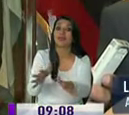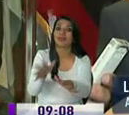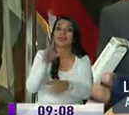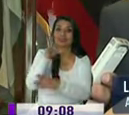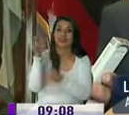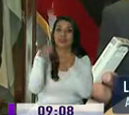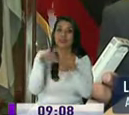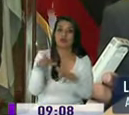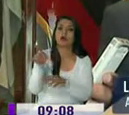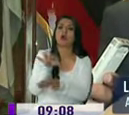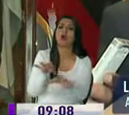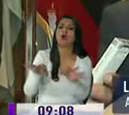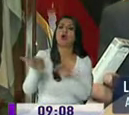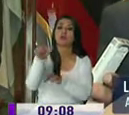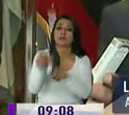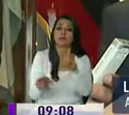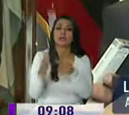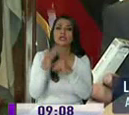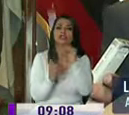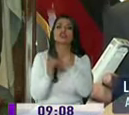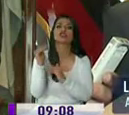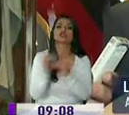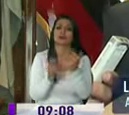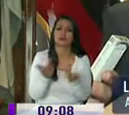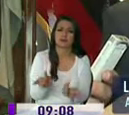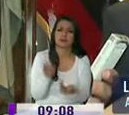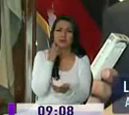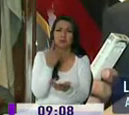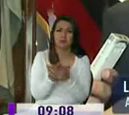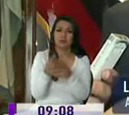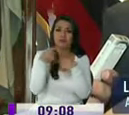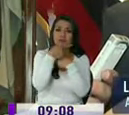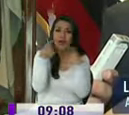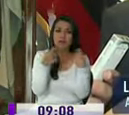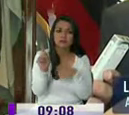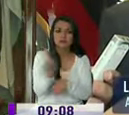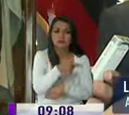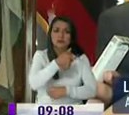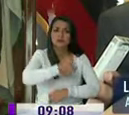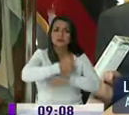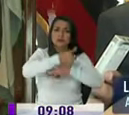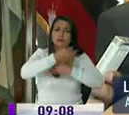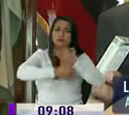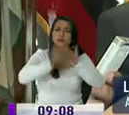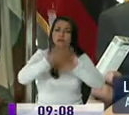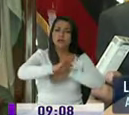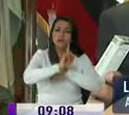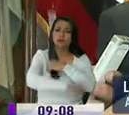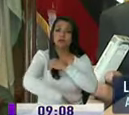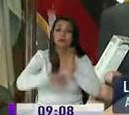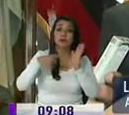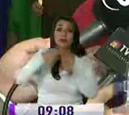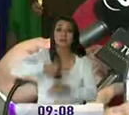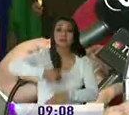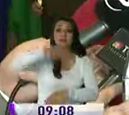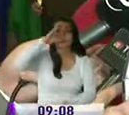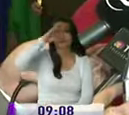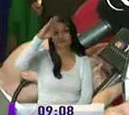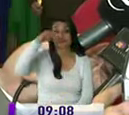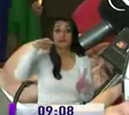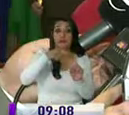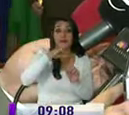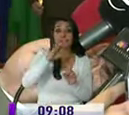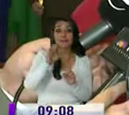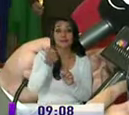de septiembre a personas inocentes a las que les llevaron a los tribunales como el caso del coronel César Carreón esa